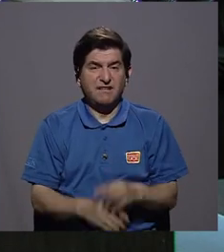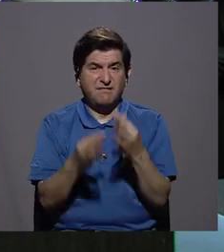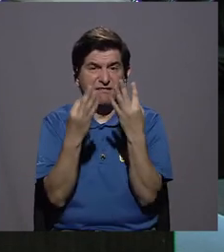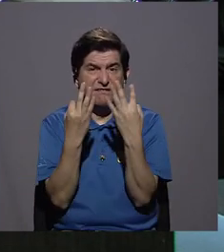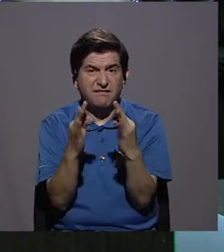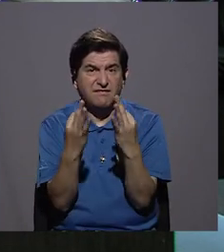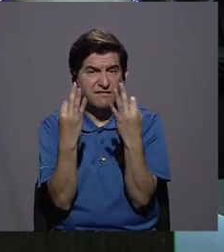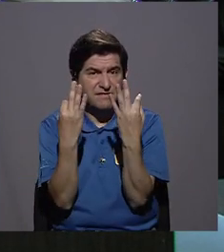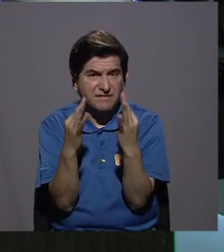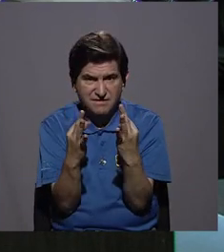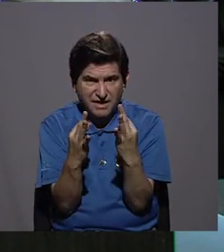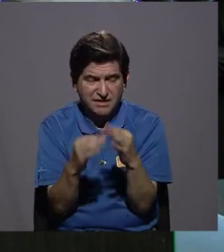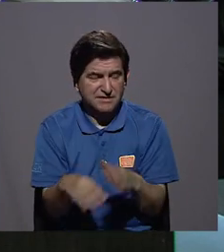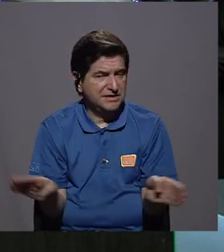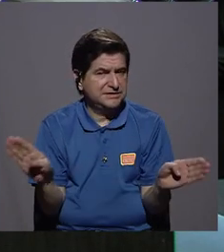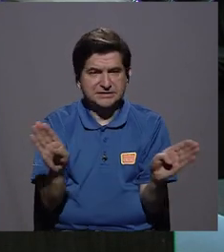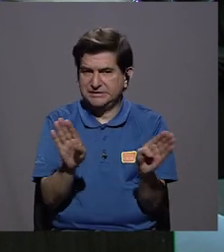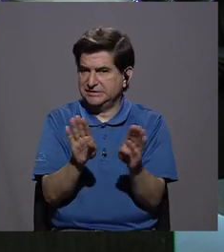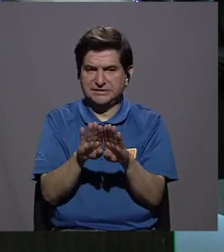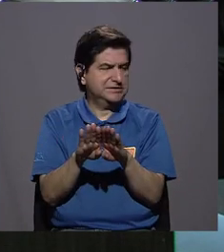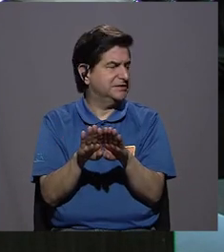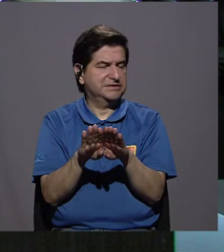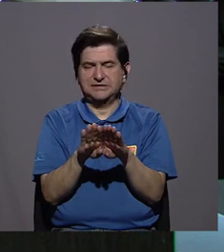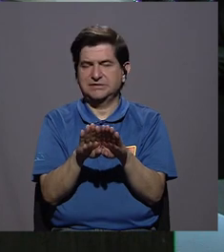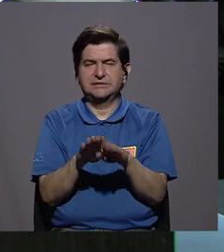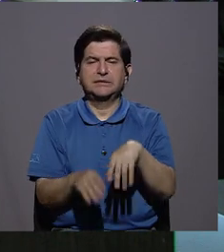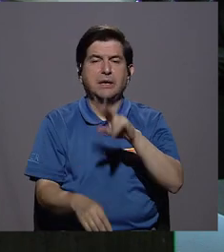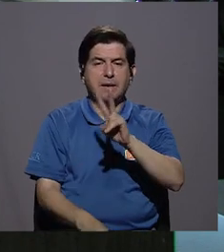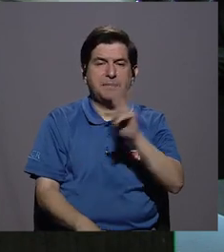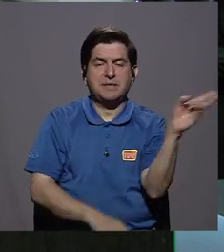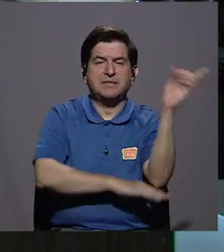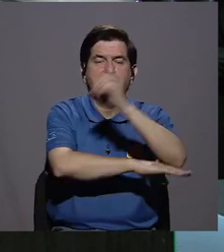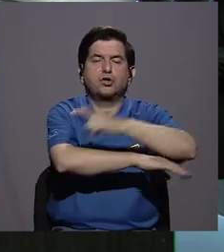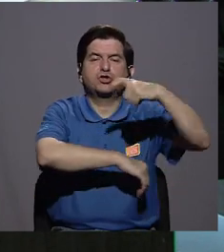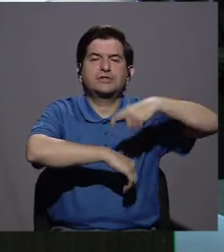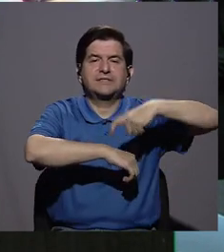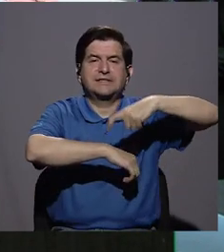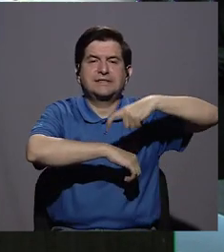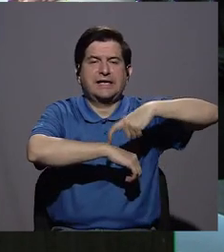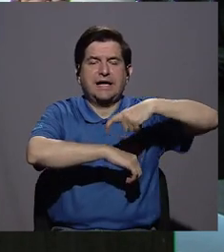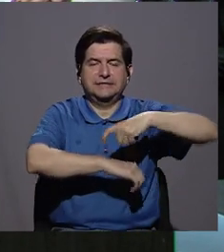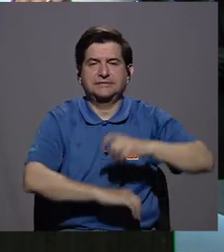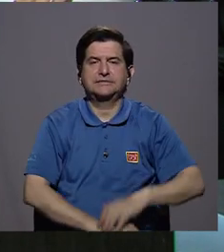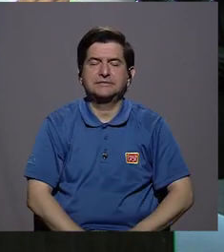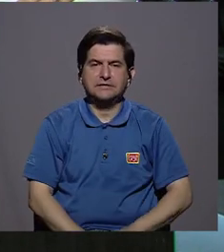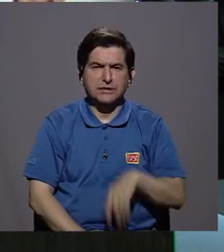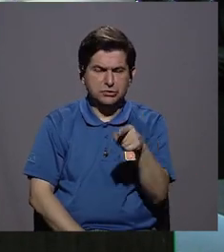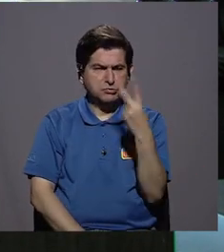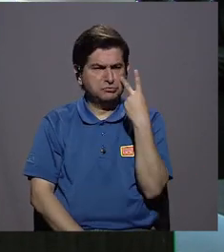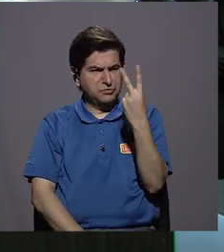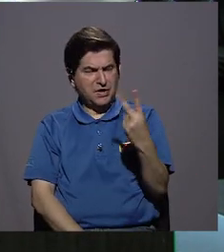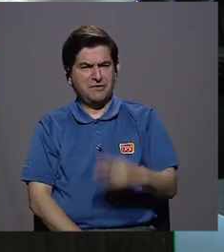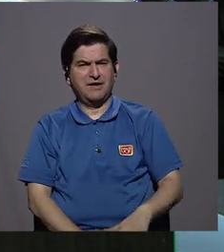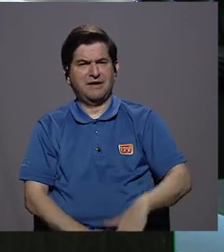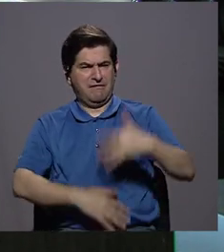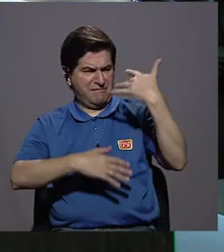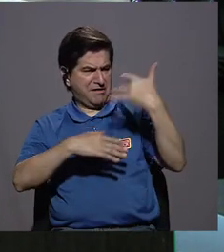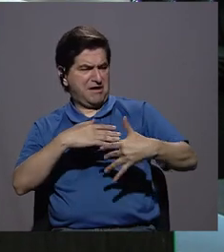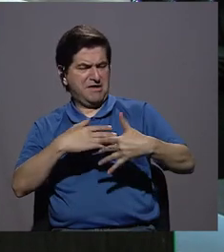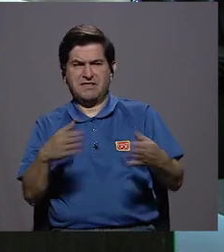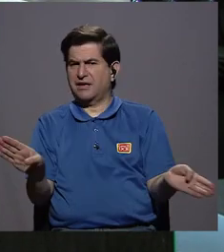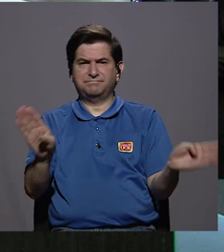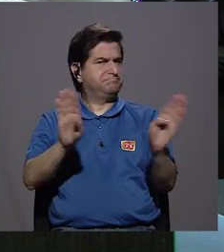al no cicatrizar. 22 días de tiempo le puede dar usted de tiempo. Si usted ve que su herida